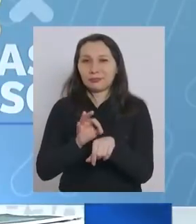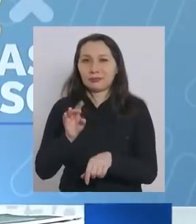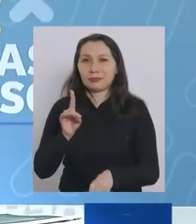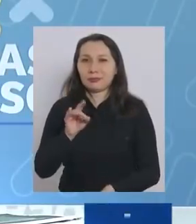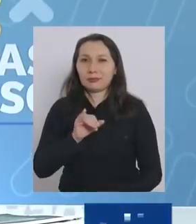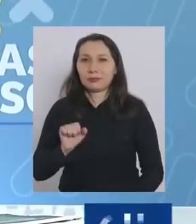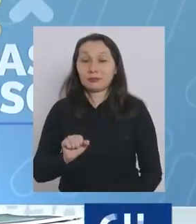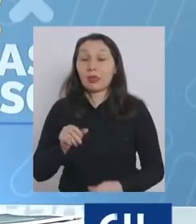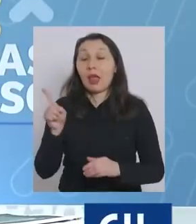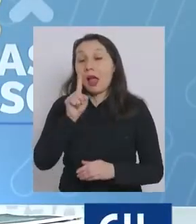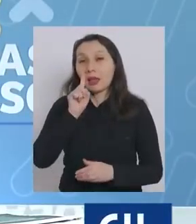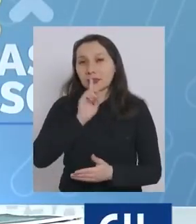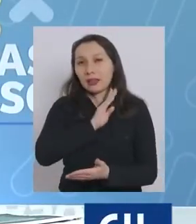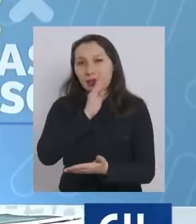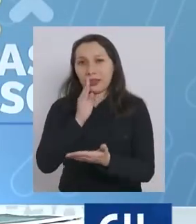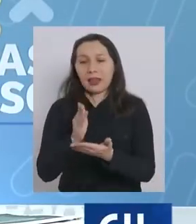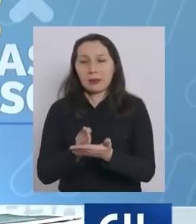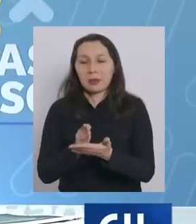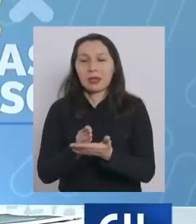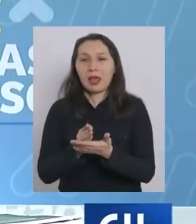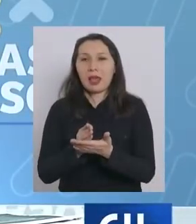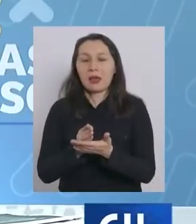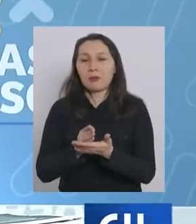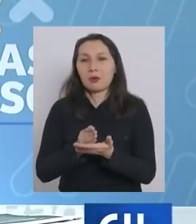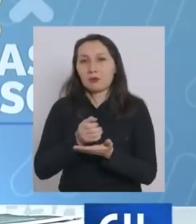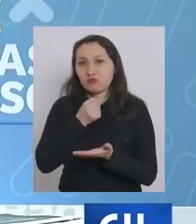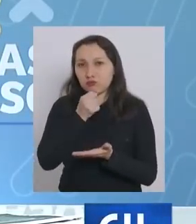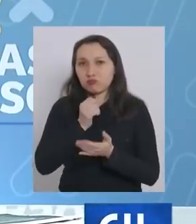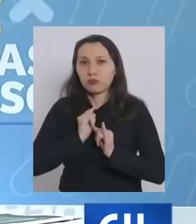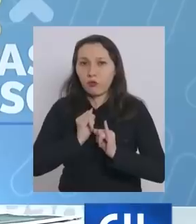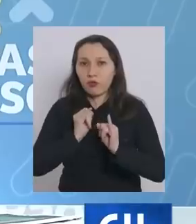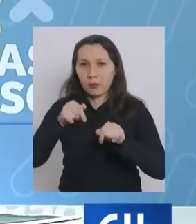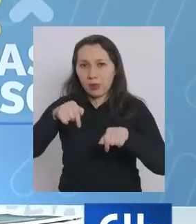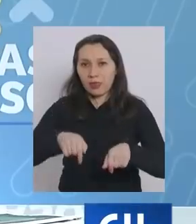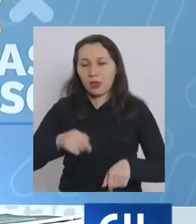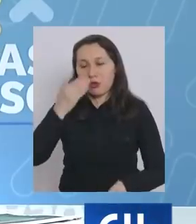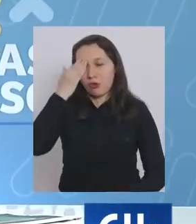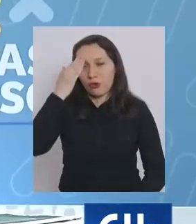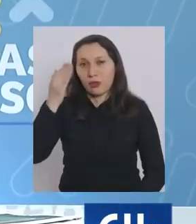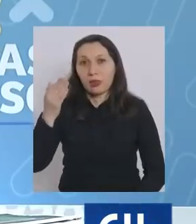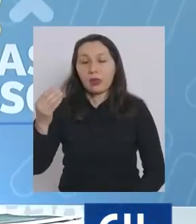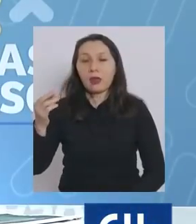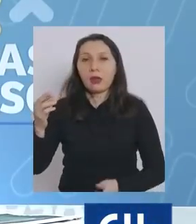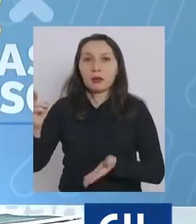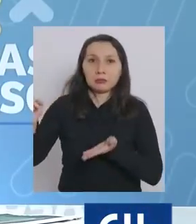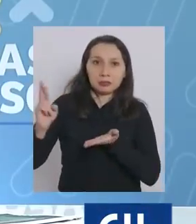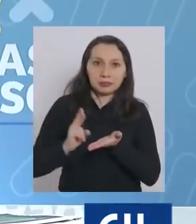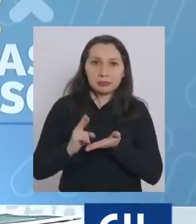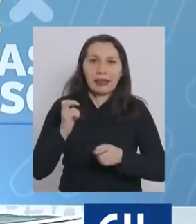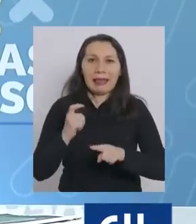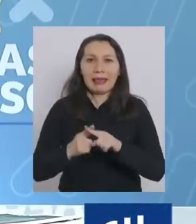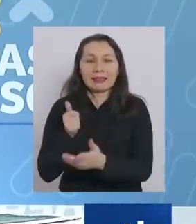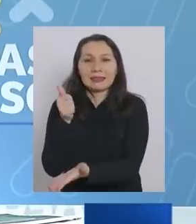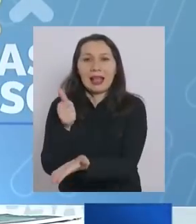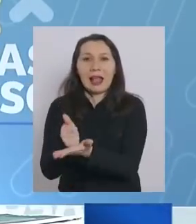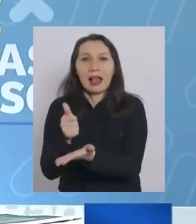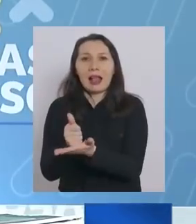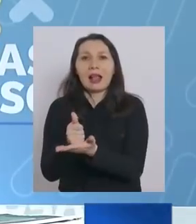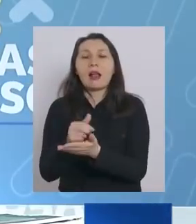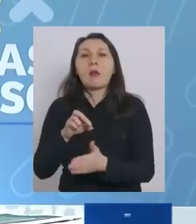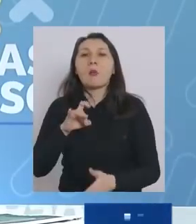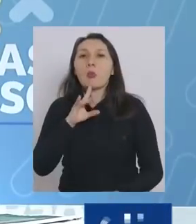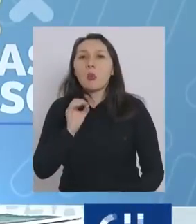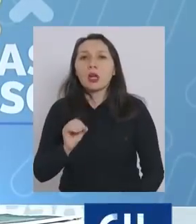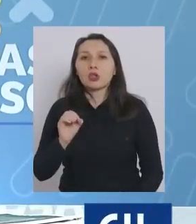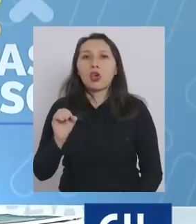con esto vamos por finalizado el reporte de hoy día me escribió la ex alcaldesa de Puerto